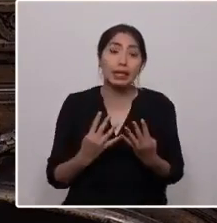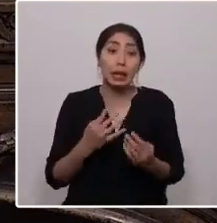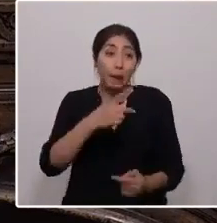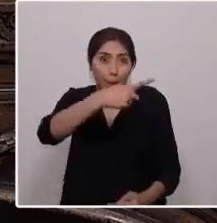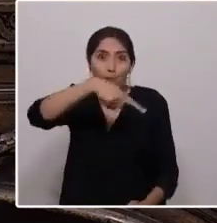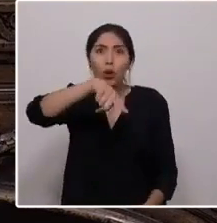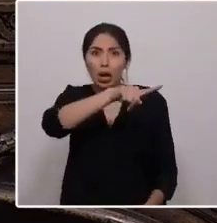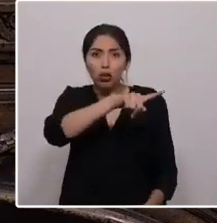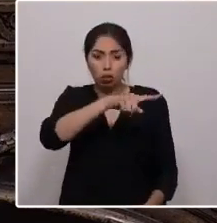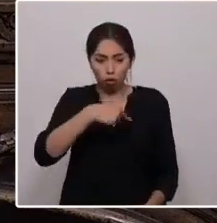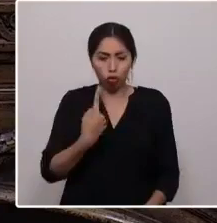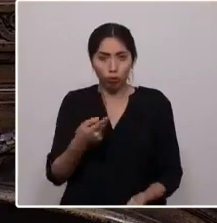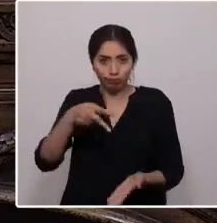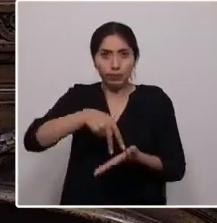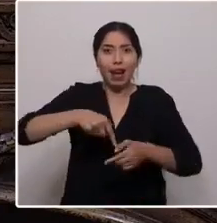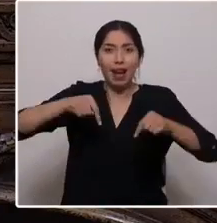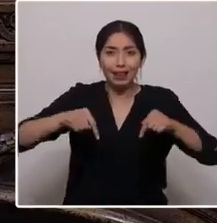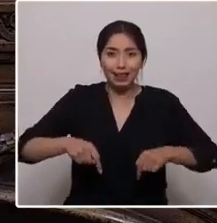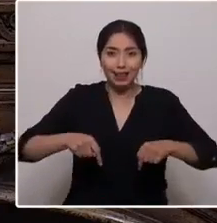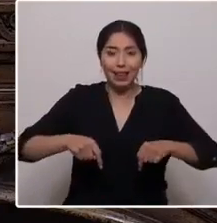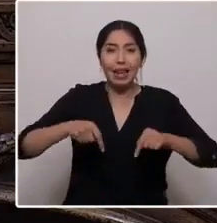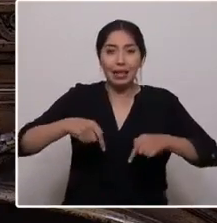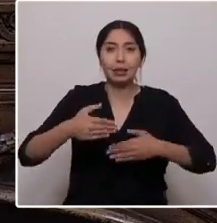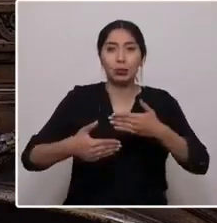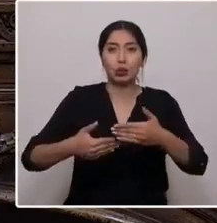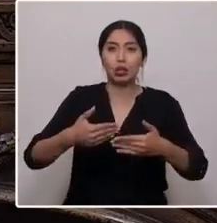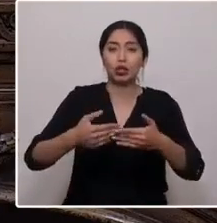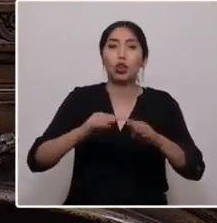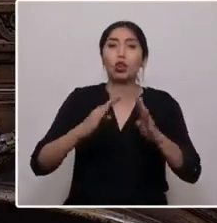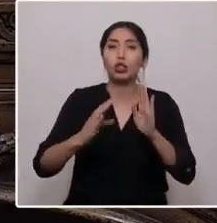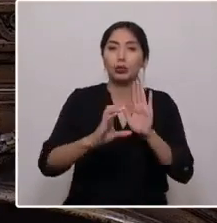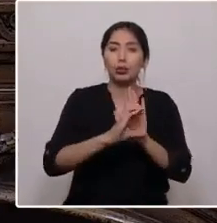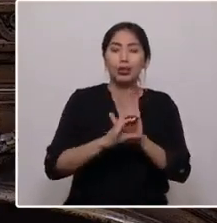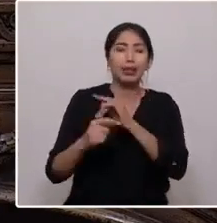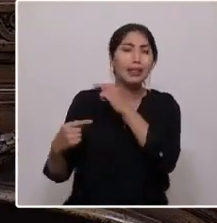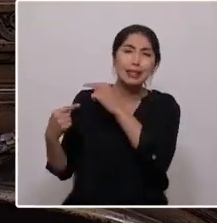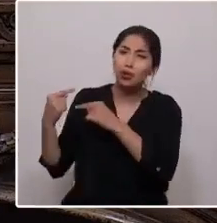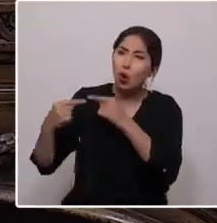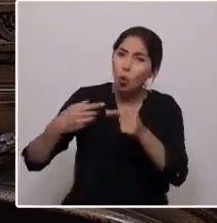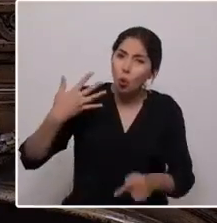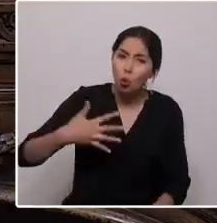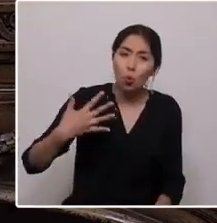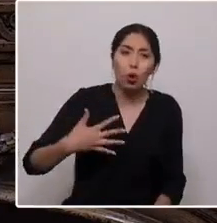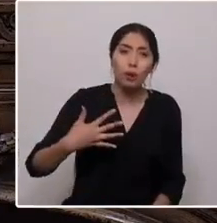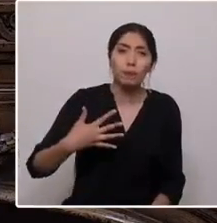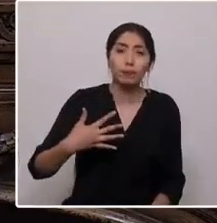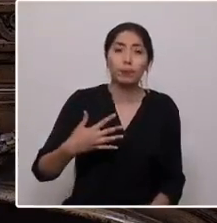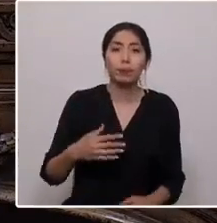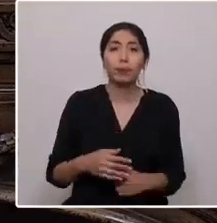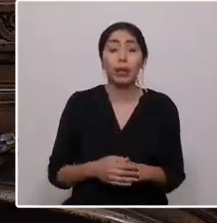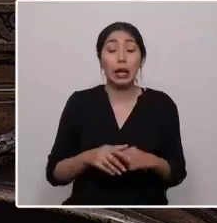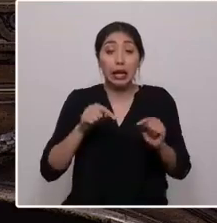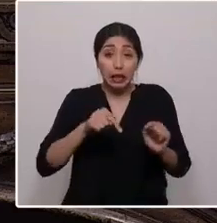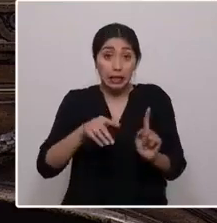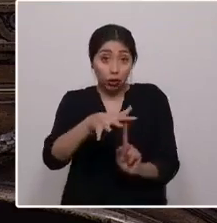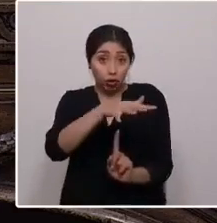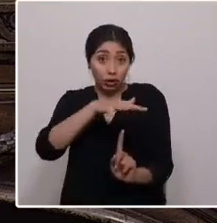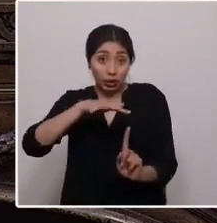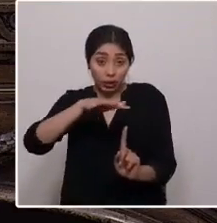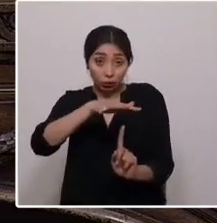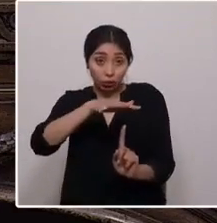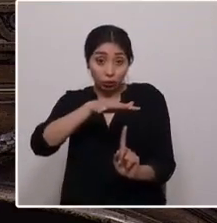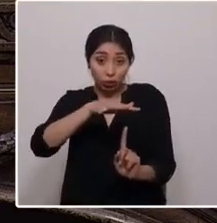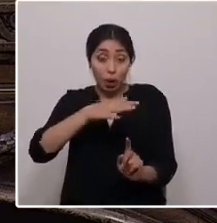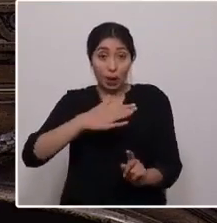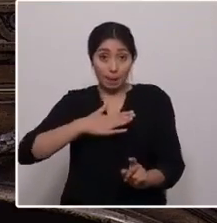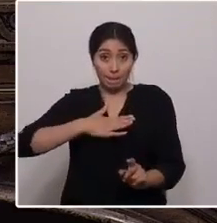hoy aquí en este proceso constituyente histórico. En ese contexto, el desempeño de mi trabajo